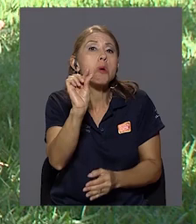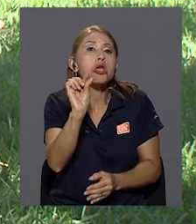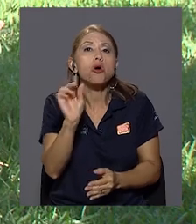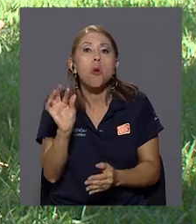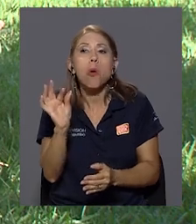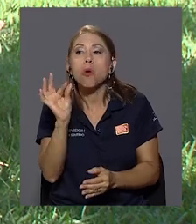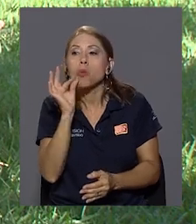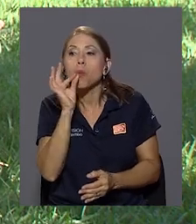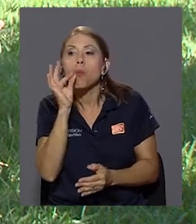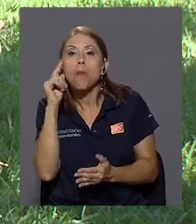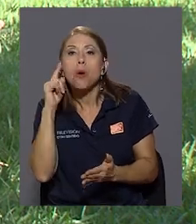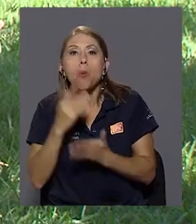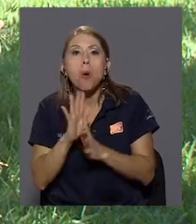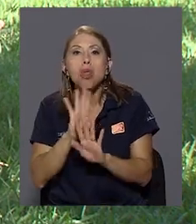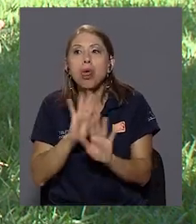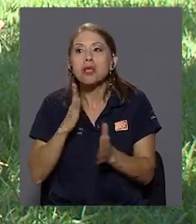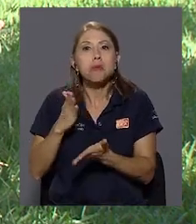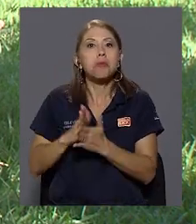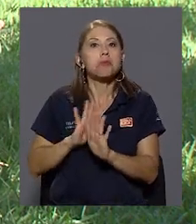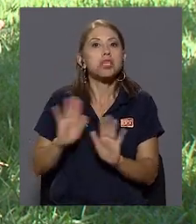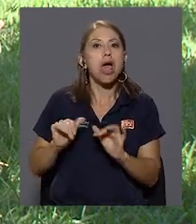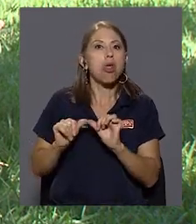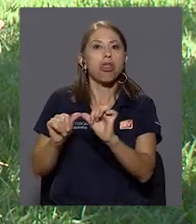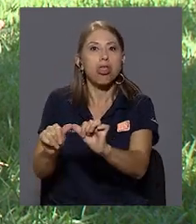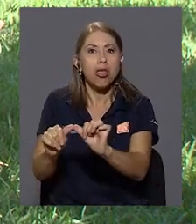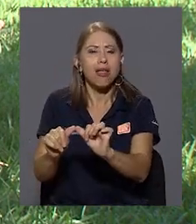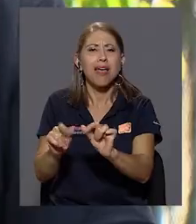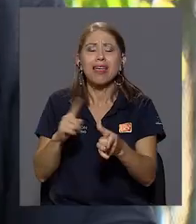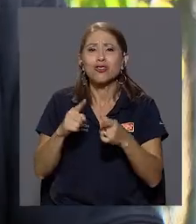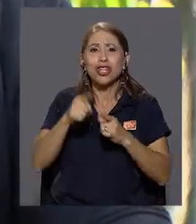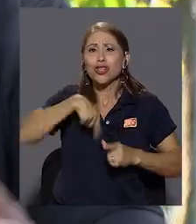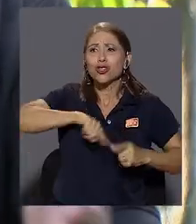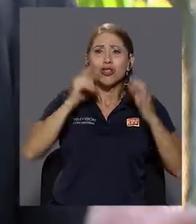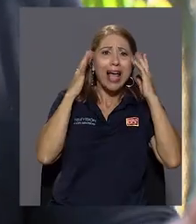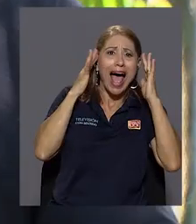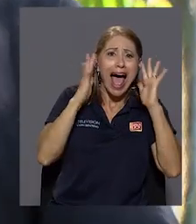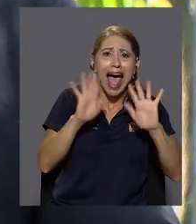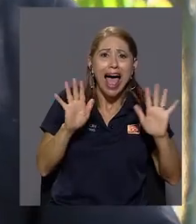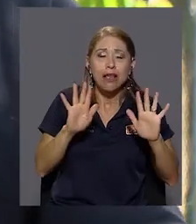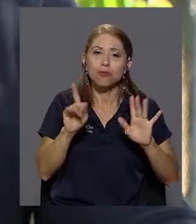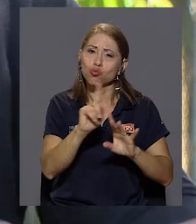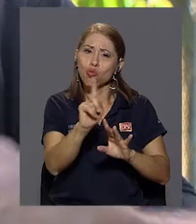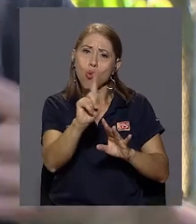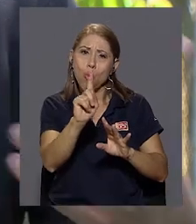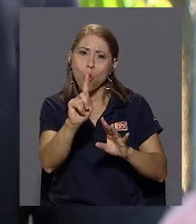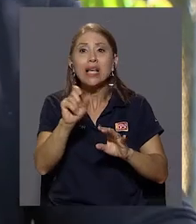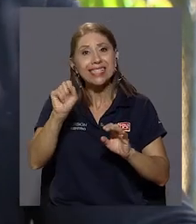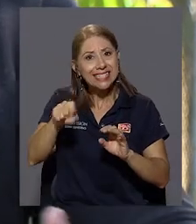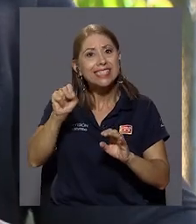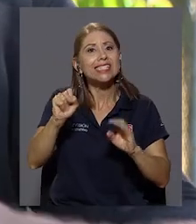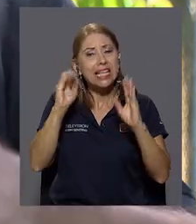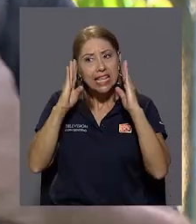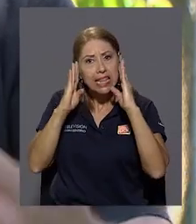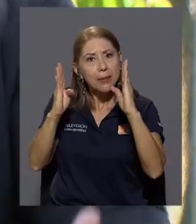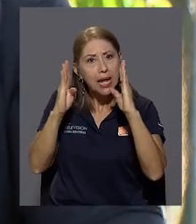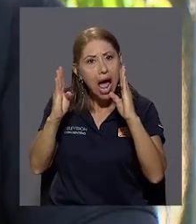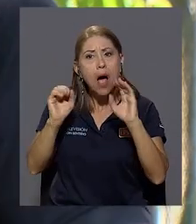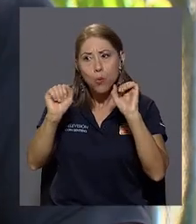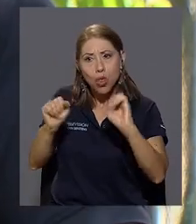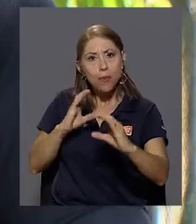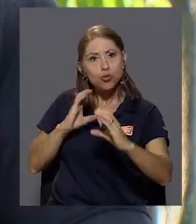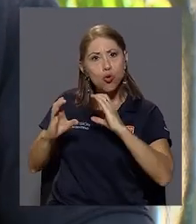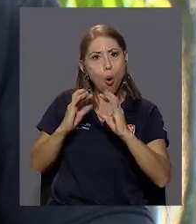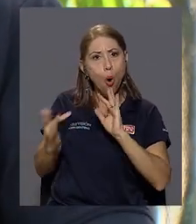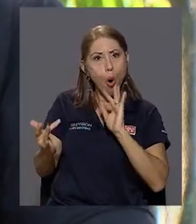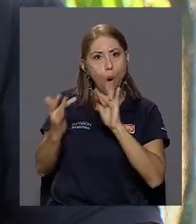pasó a más, no nos hagamos un mundo de eso, intervengamos, sí, comuniquemos, tengamos esa